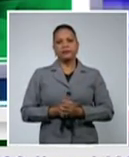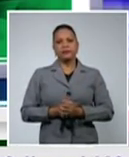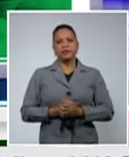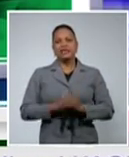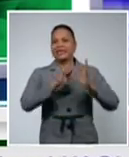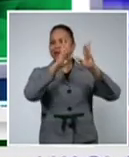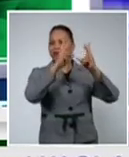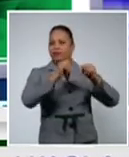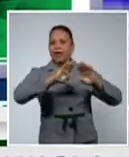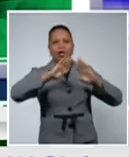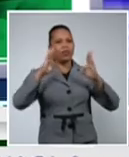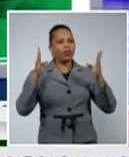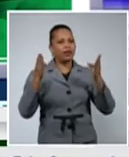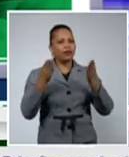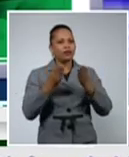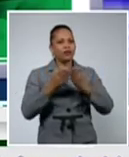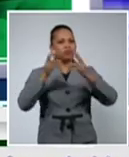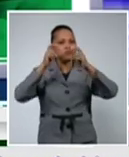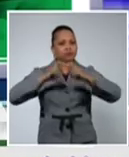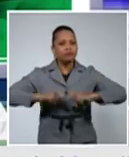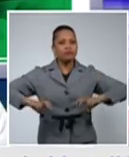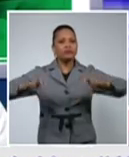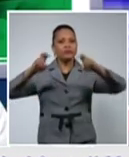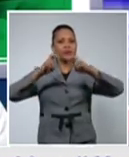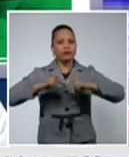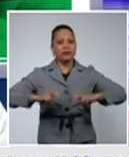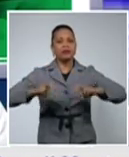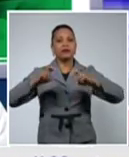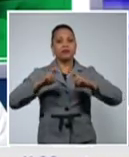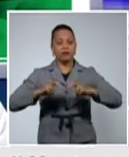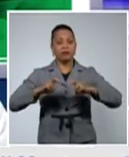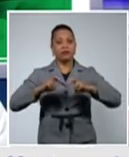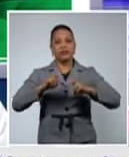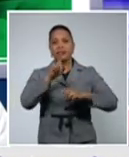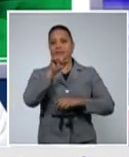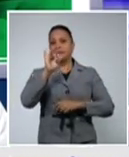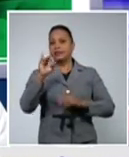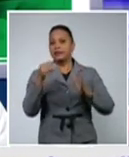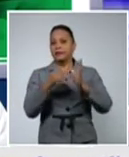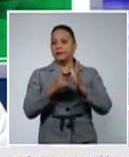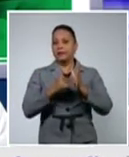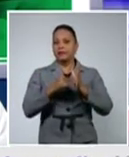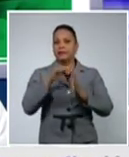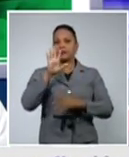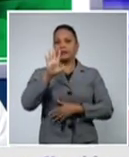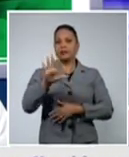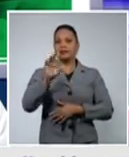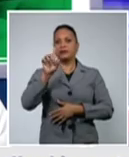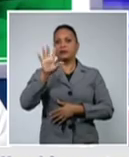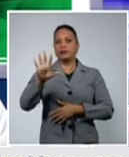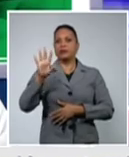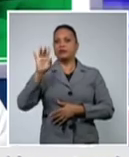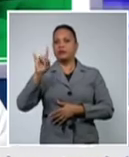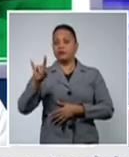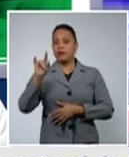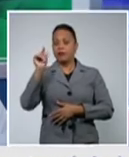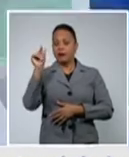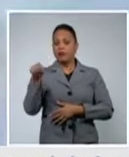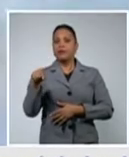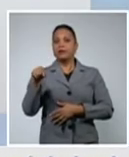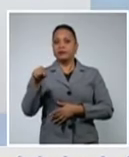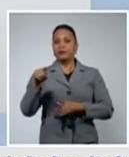de este análisis que se hizo de estas 17.559 muestras, pues se